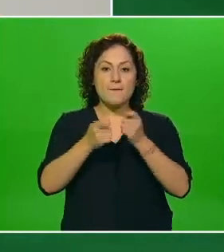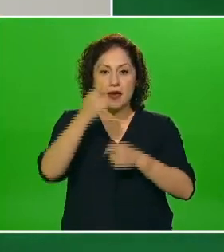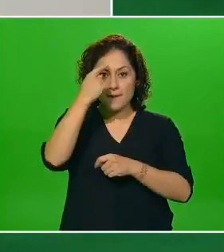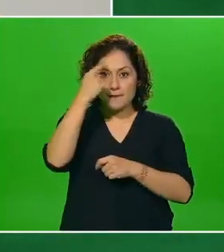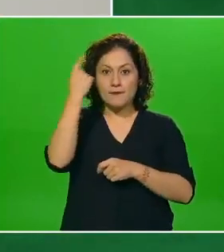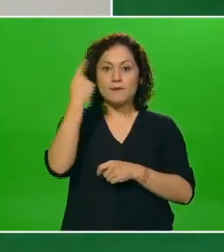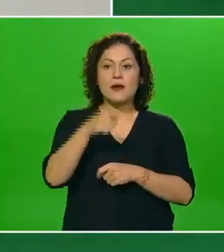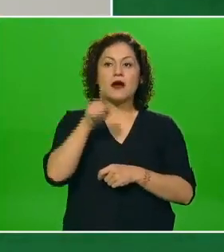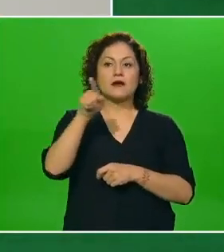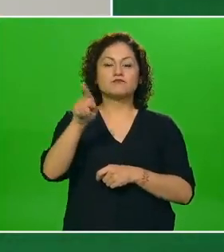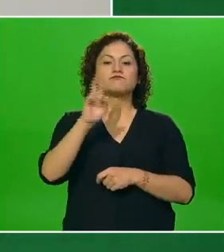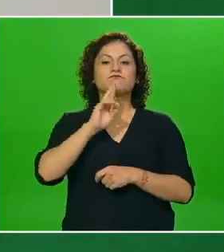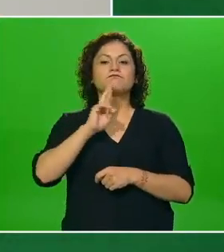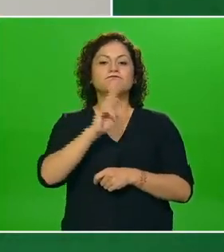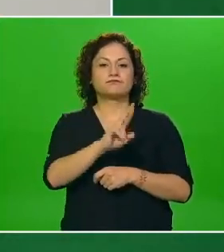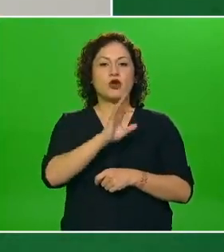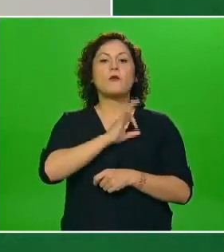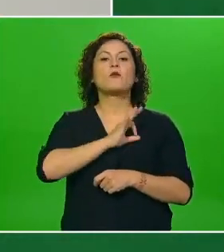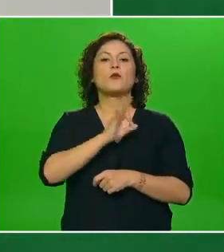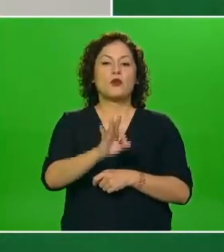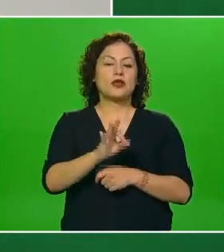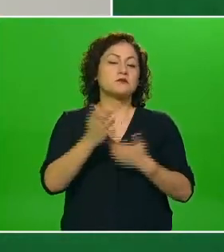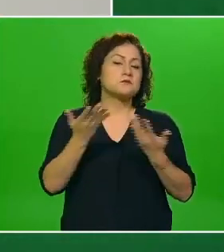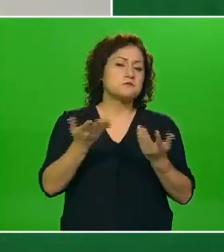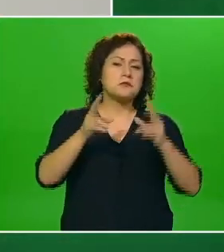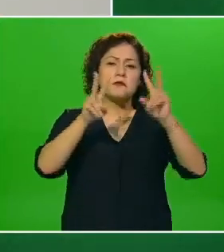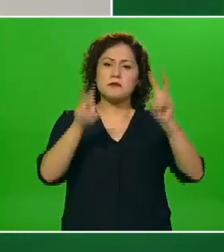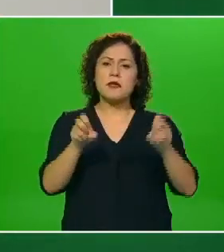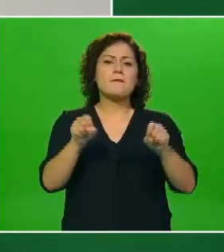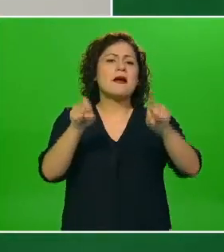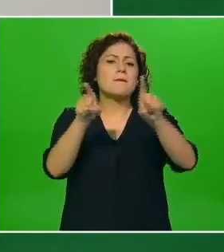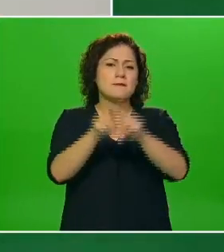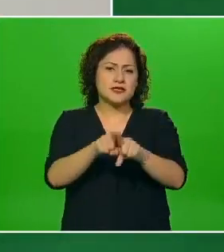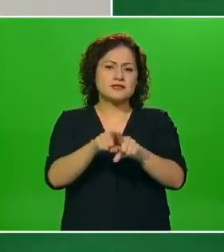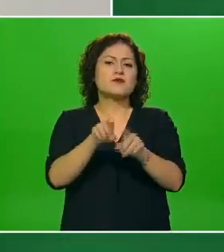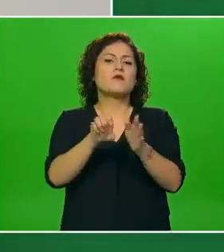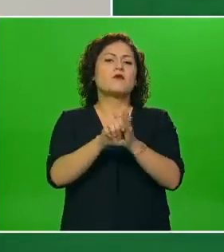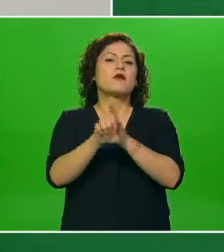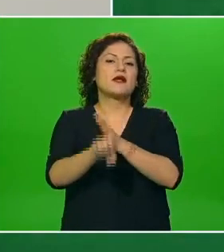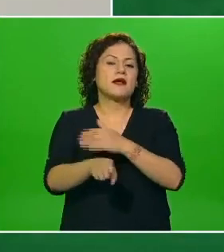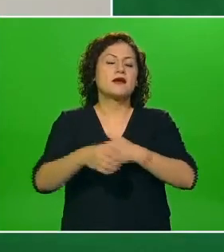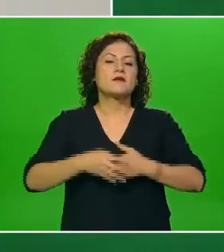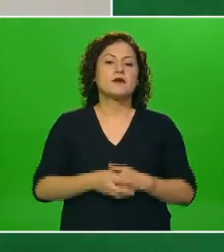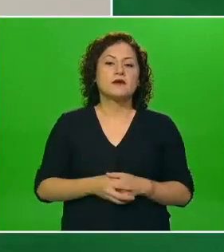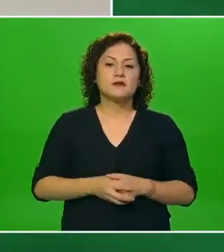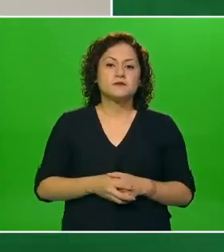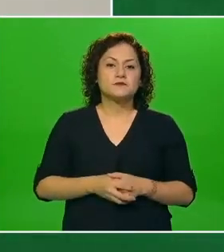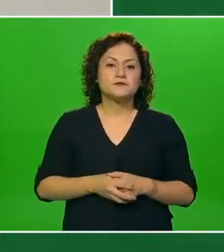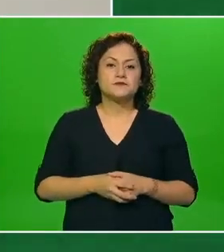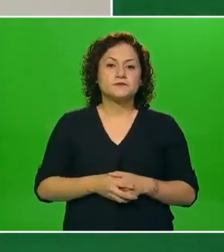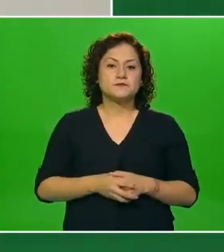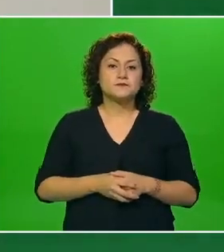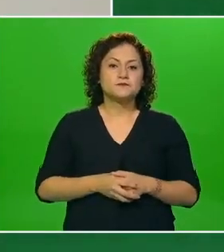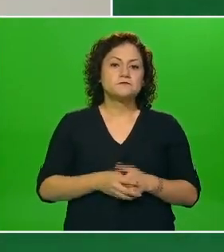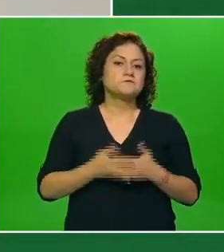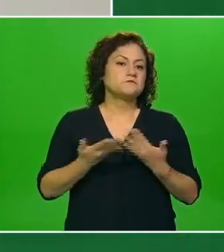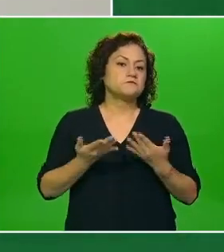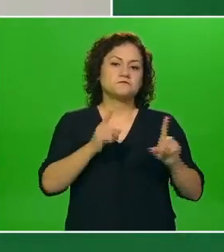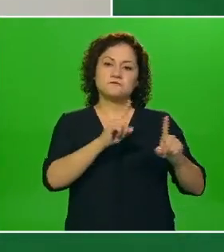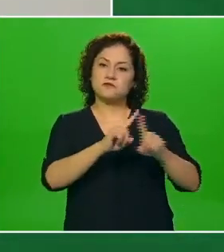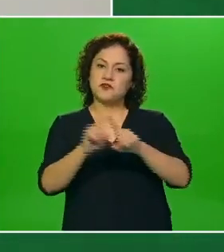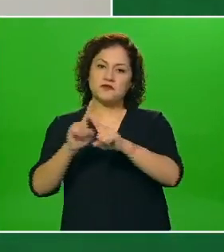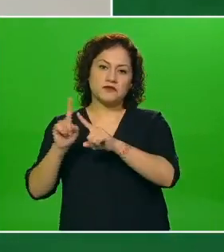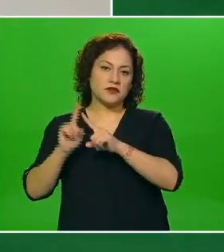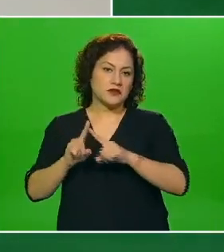las respuestas digamos más comunes con las respuestas que integran la mayoría de respuestas a